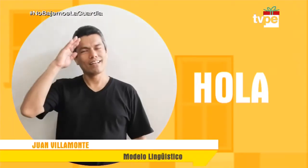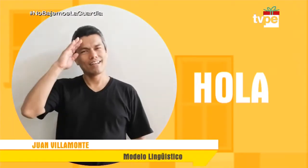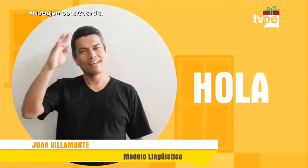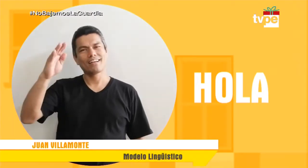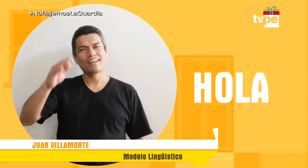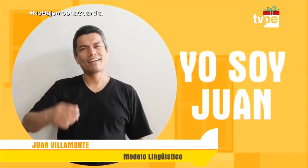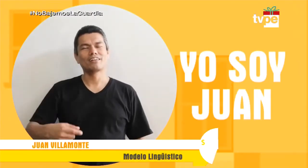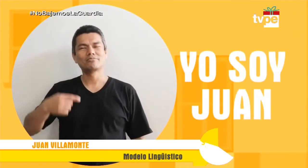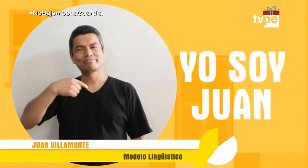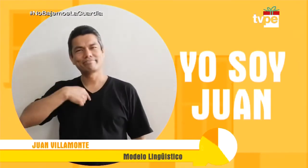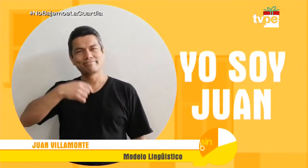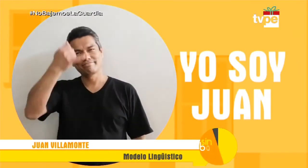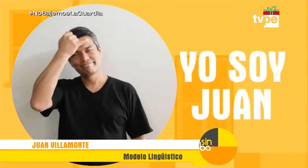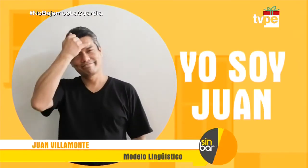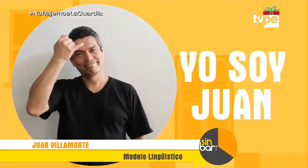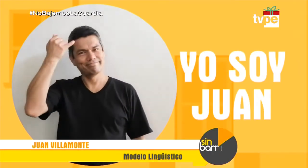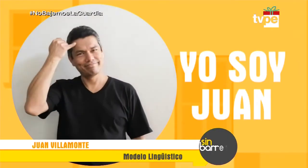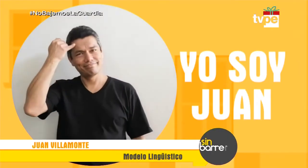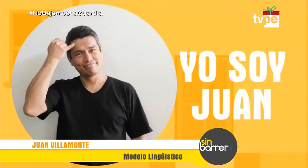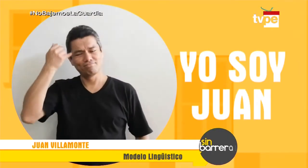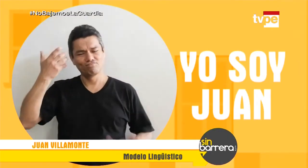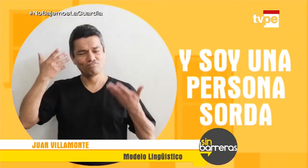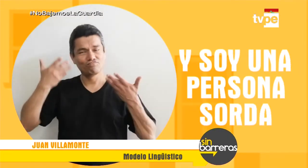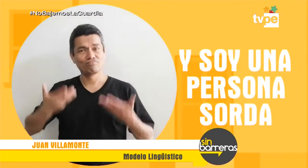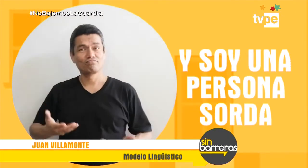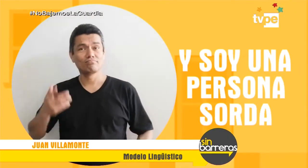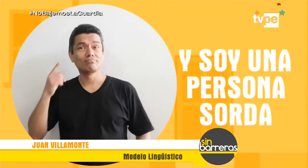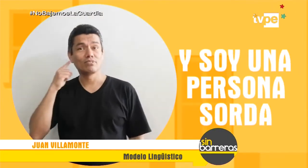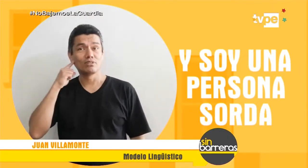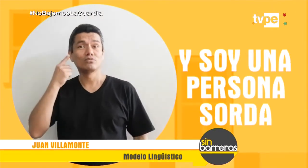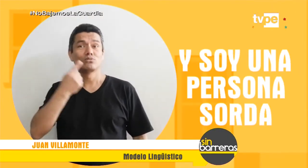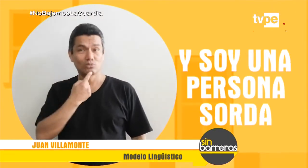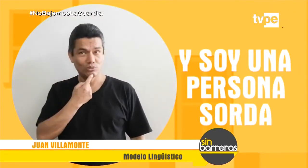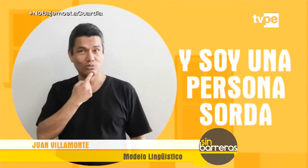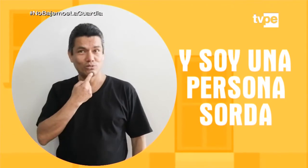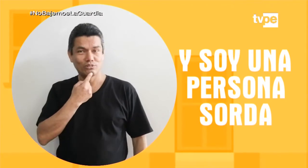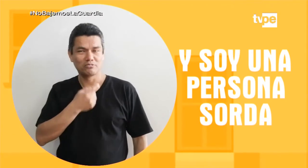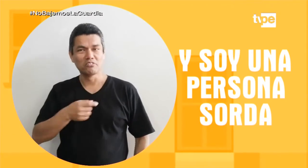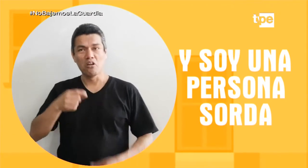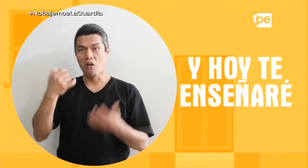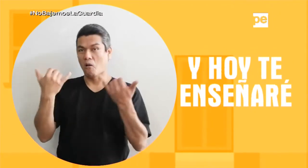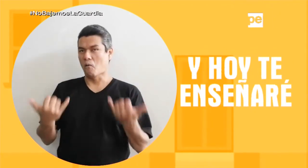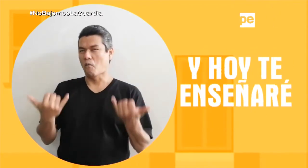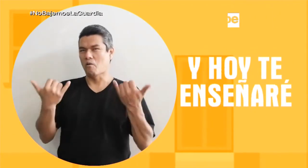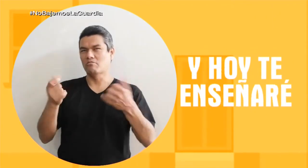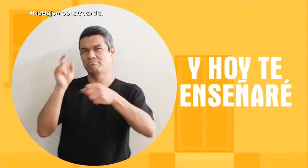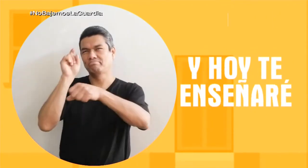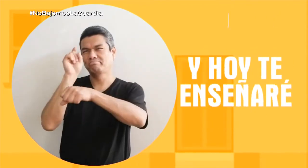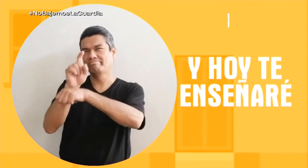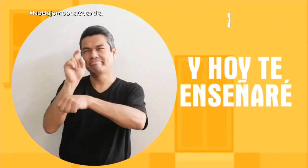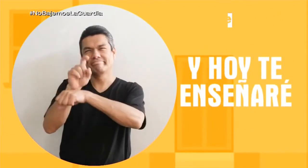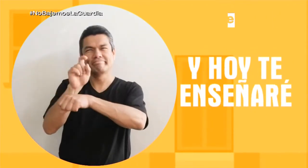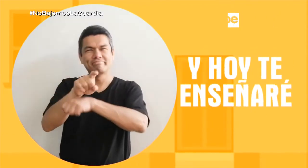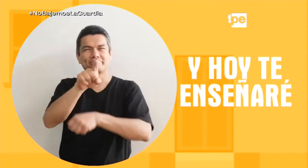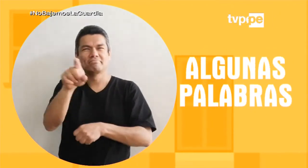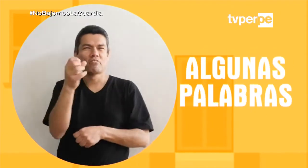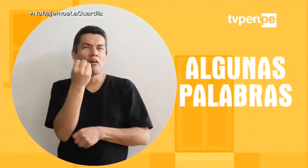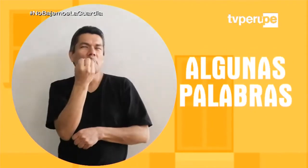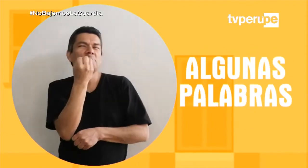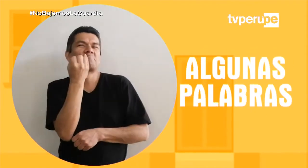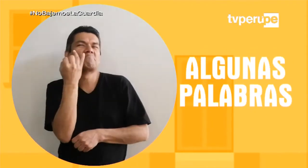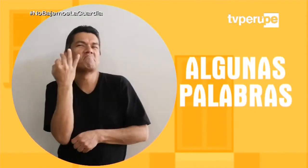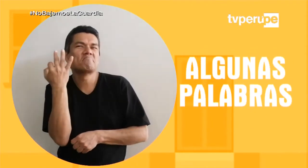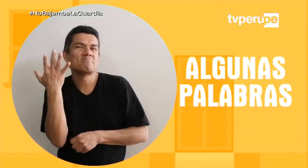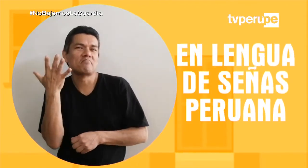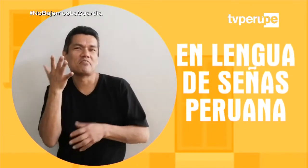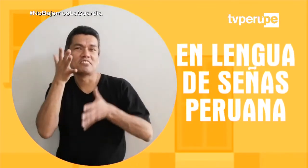Hola, yo soy Juan. Y soy una persona sorda. Y hoy te enseñaré algunas